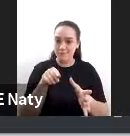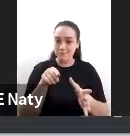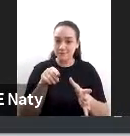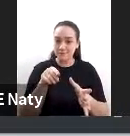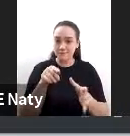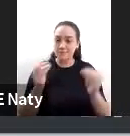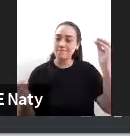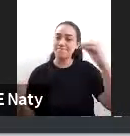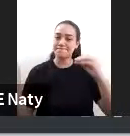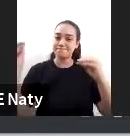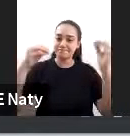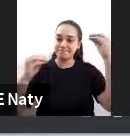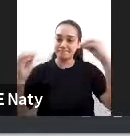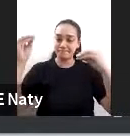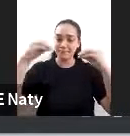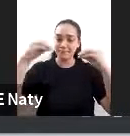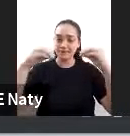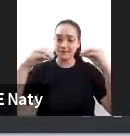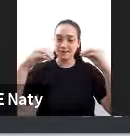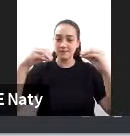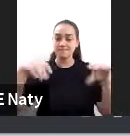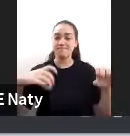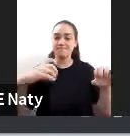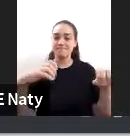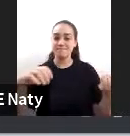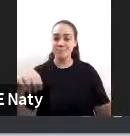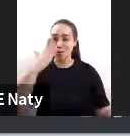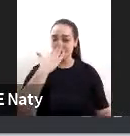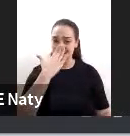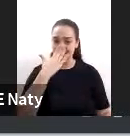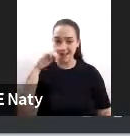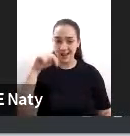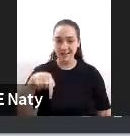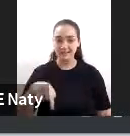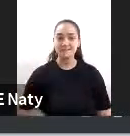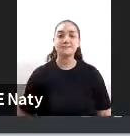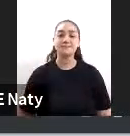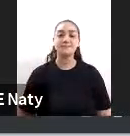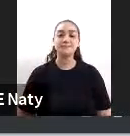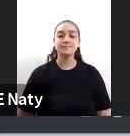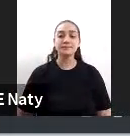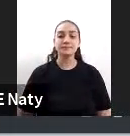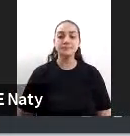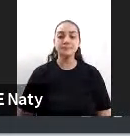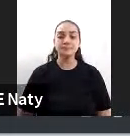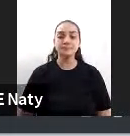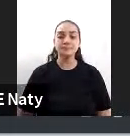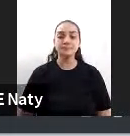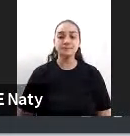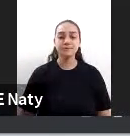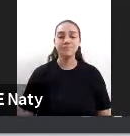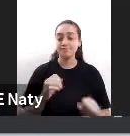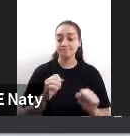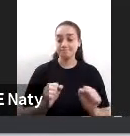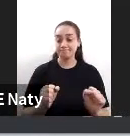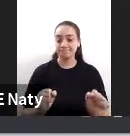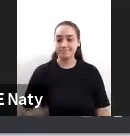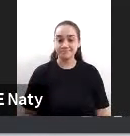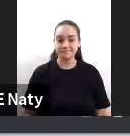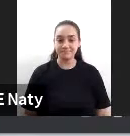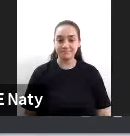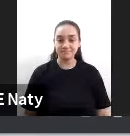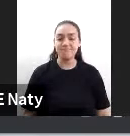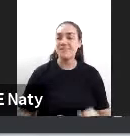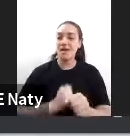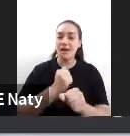de las redes provinciales bueno hasta ahí 2012